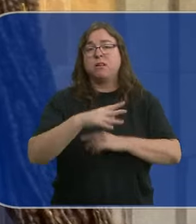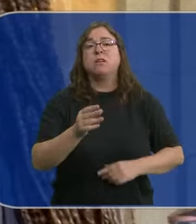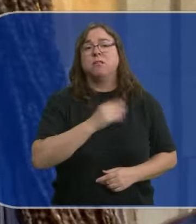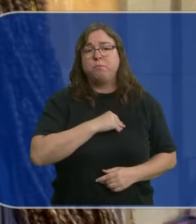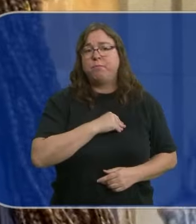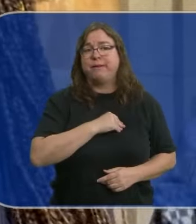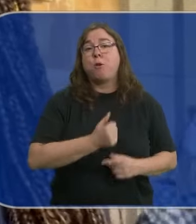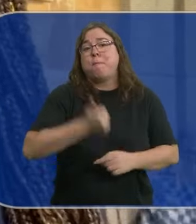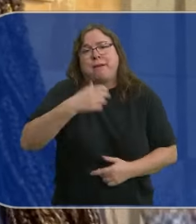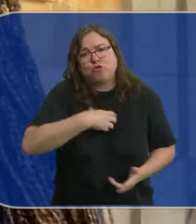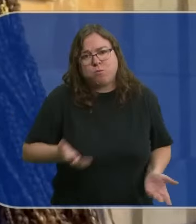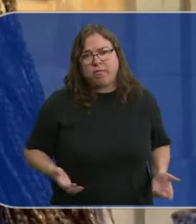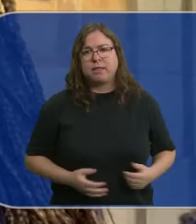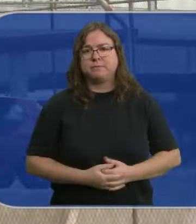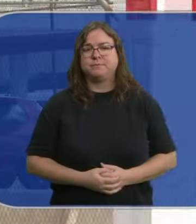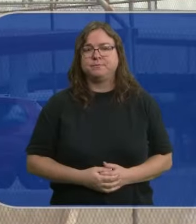Lamentablemente no se podía pedir más.